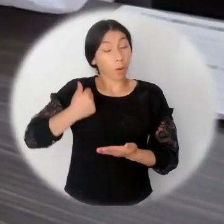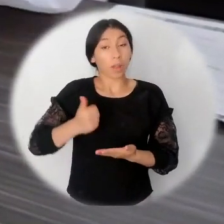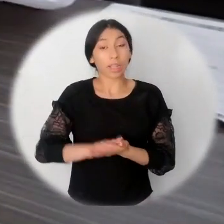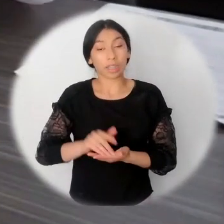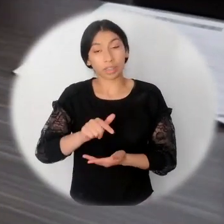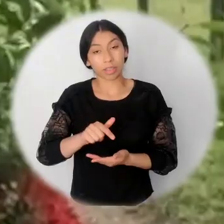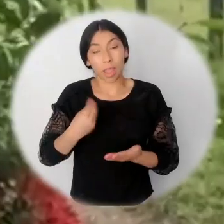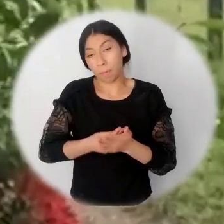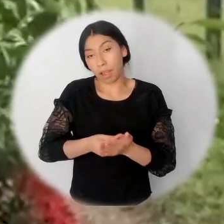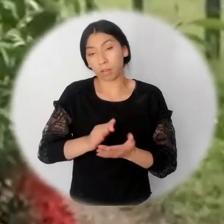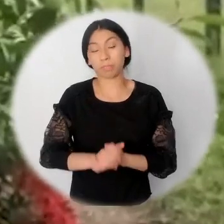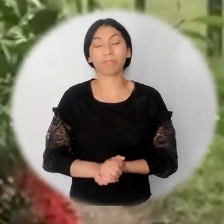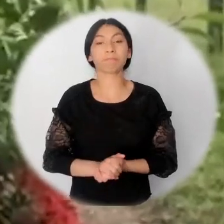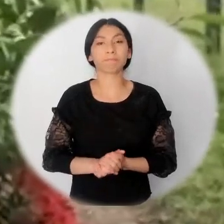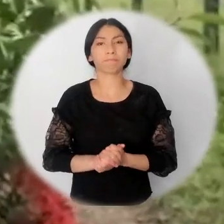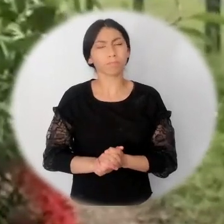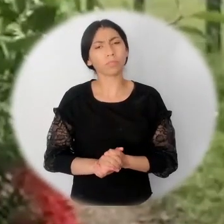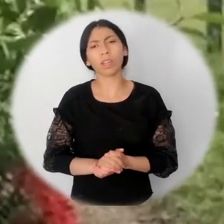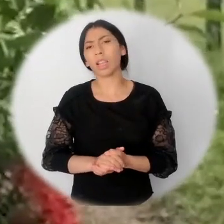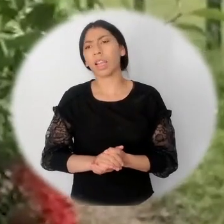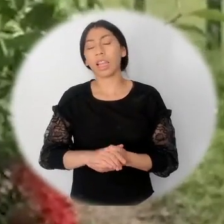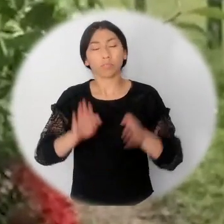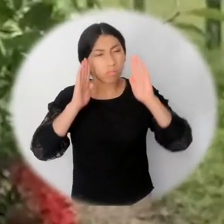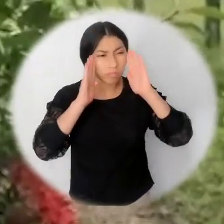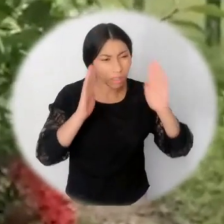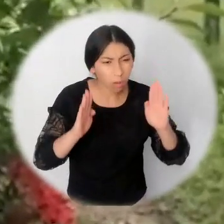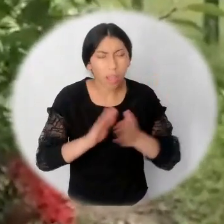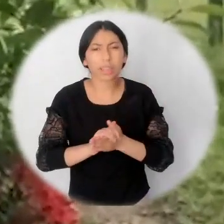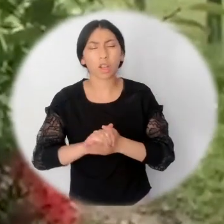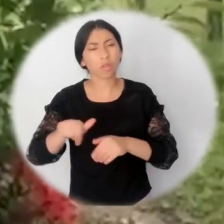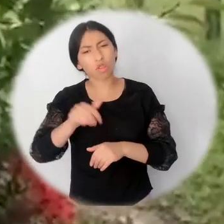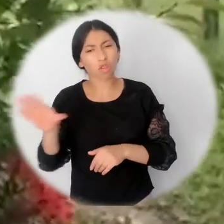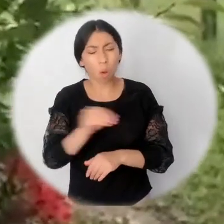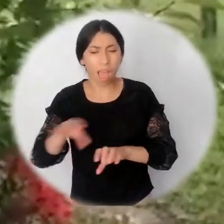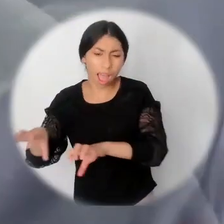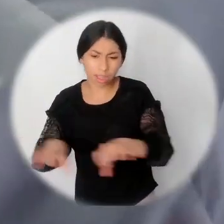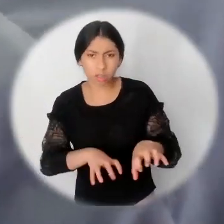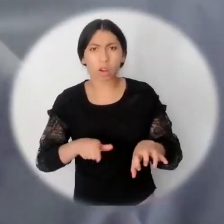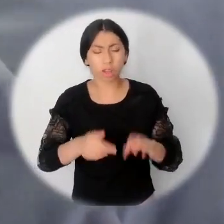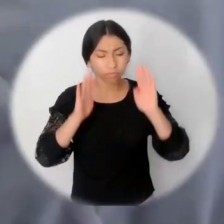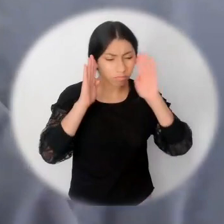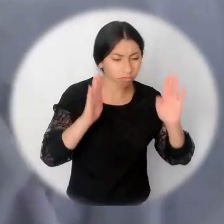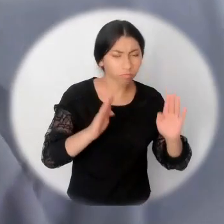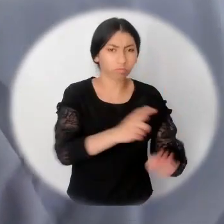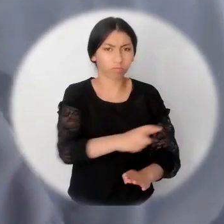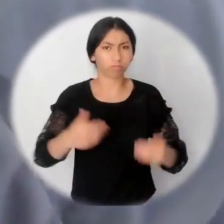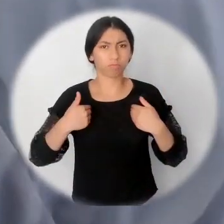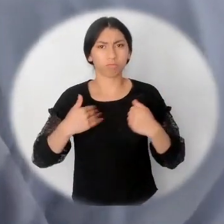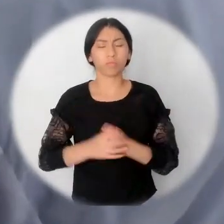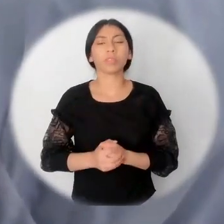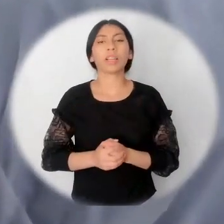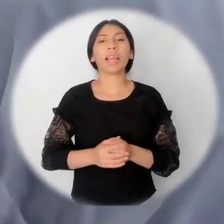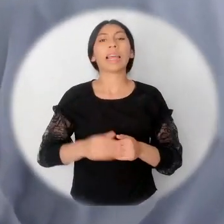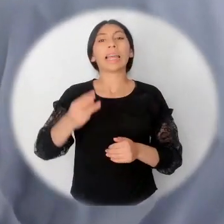el pago. Siempre vamos a estar atentos en cuanto a las acciones efectivas direccionadas a la población víctima. En el 2020, en esta